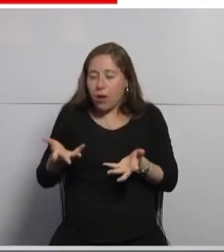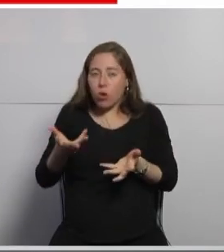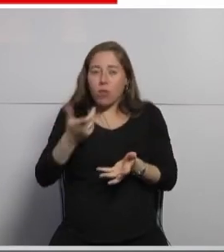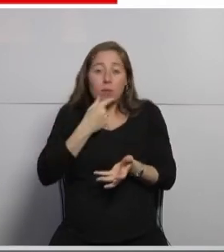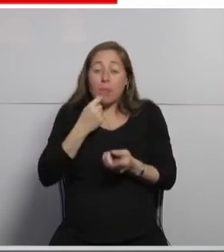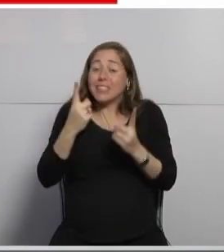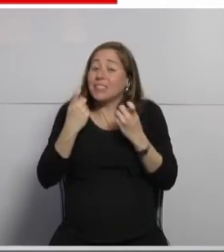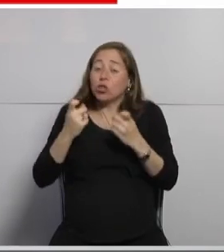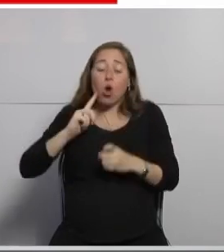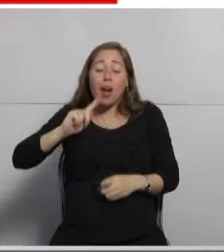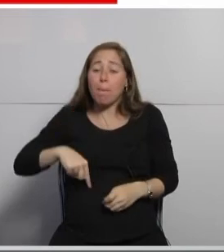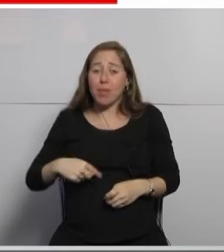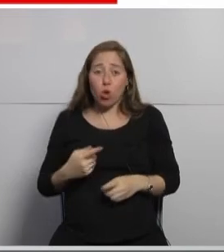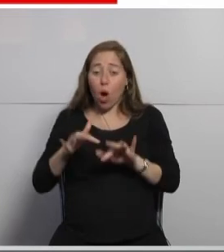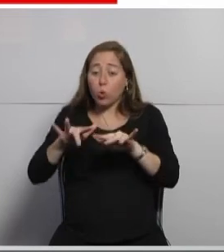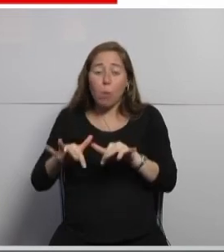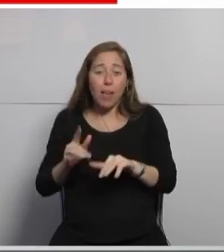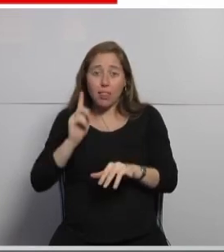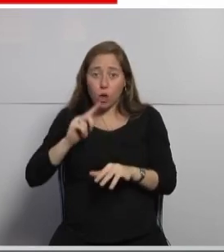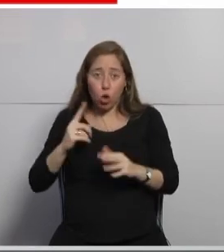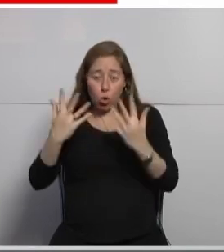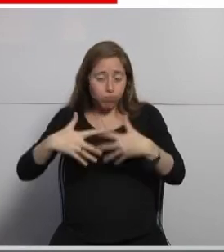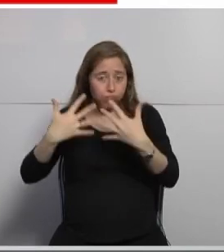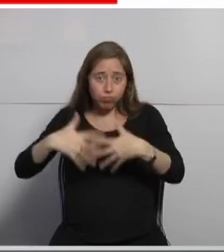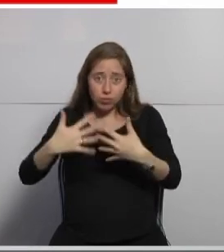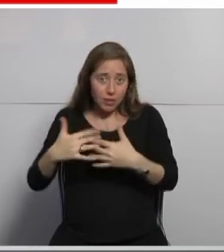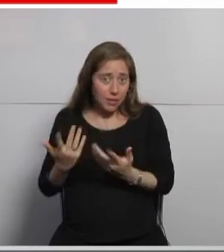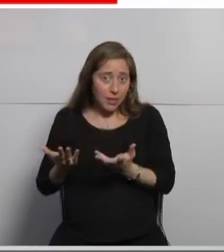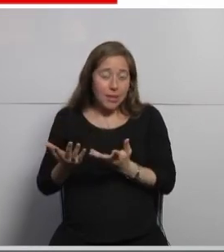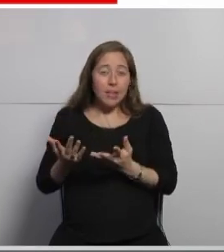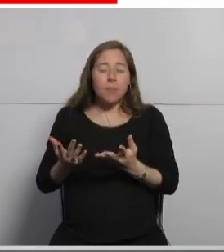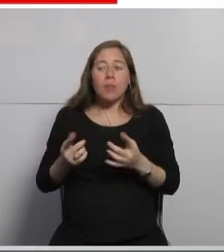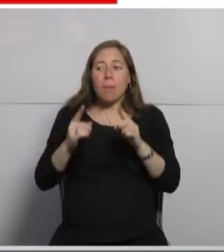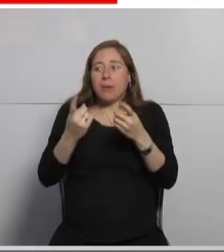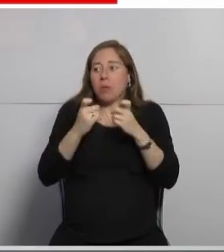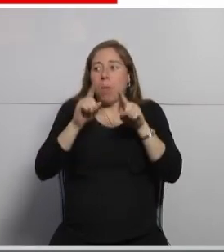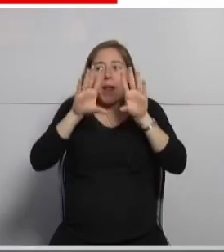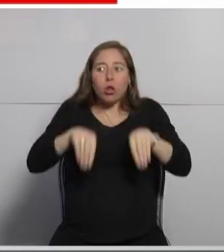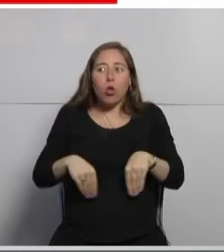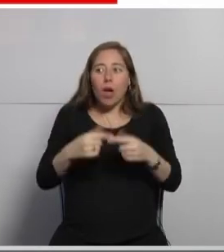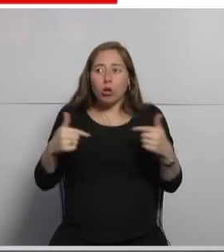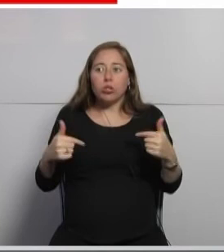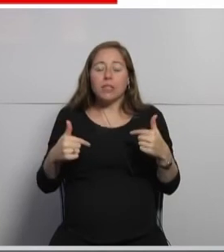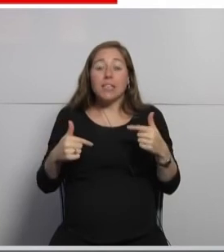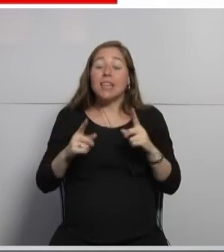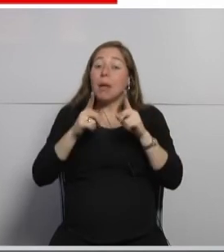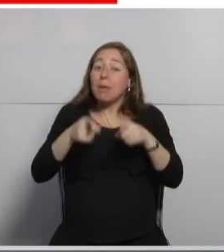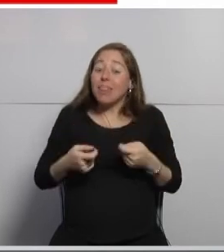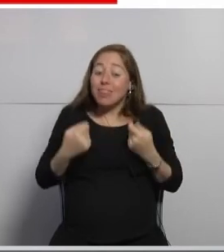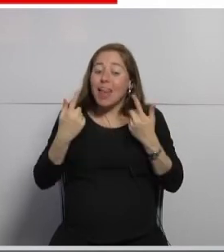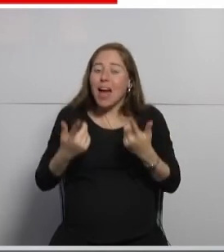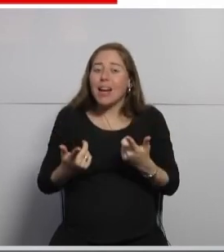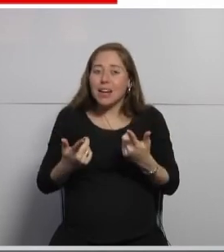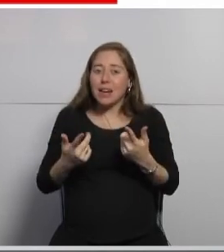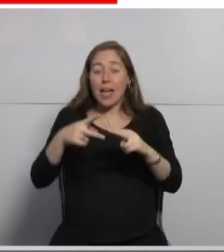automatizaciones para todo lo que es CICD y y darles esas herramientas a